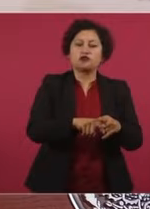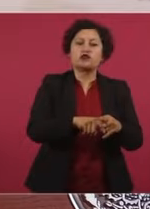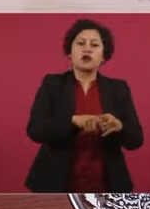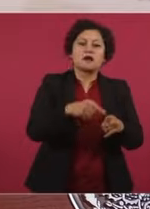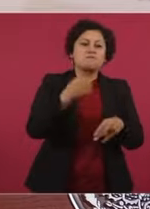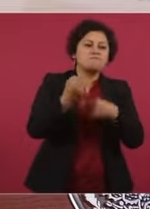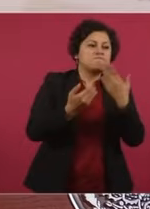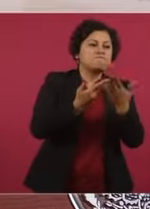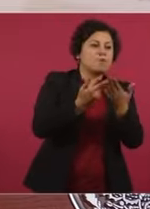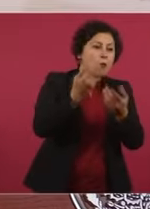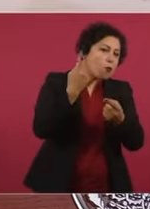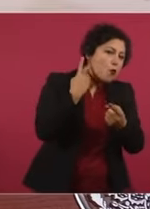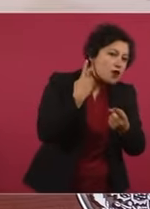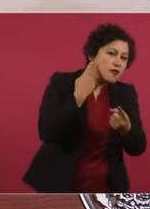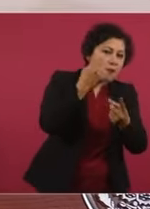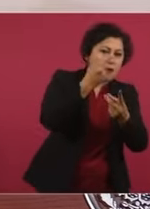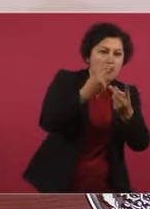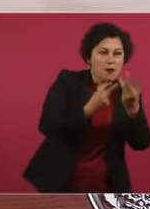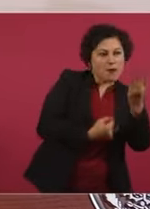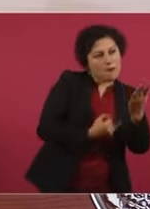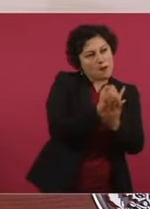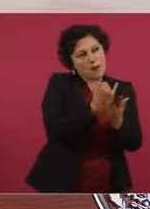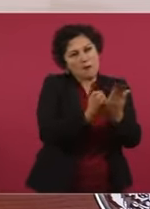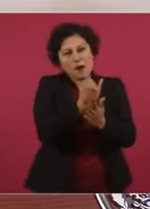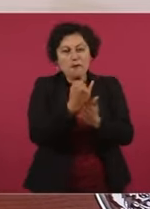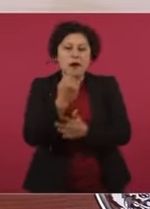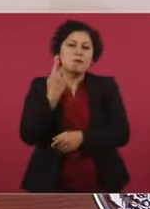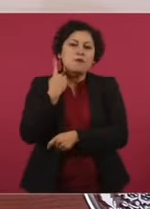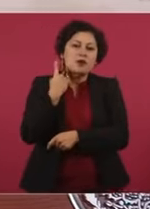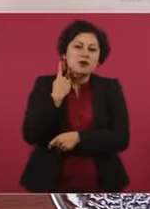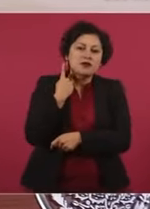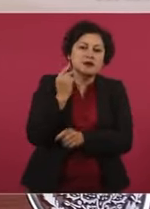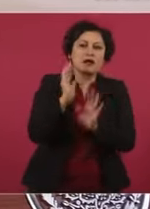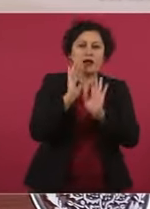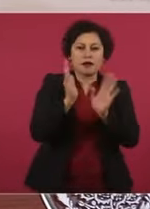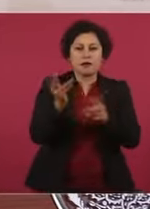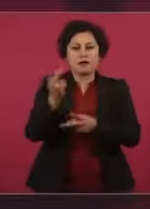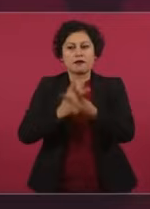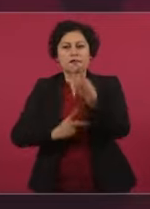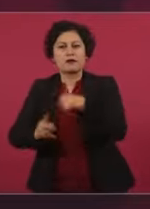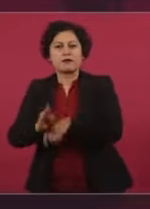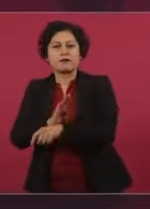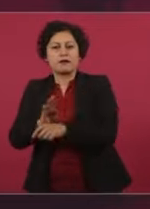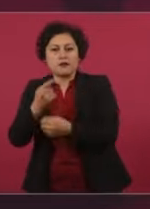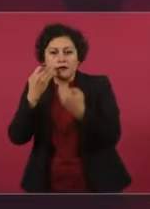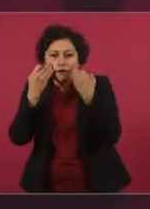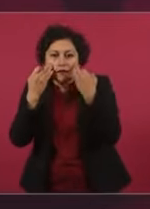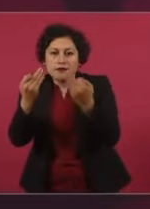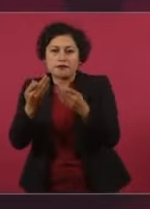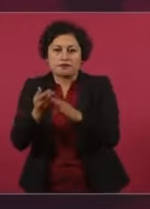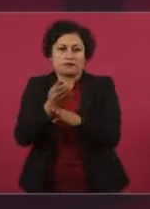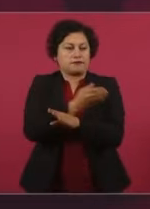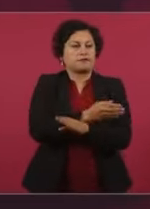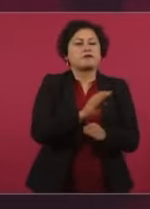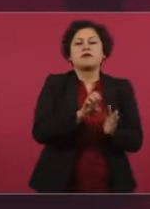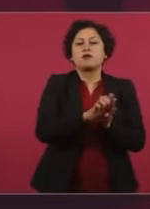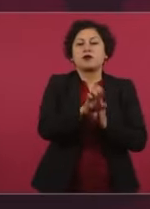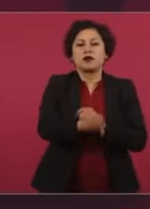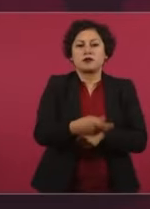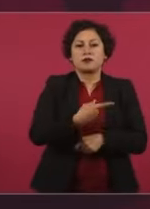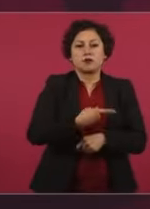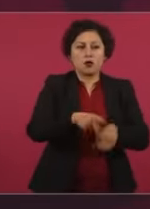atender las causas, de combatir la pobreza, de mejorar los